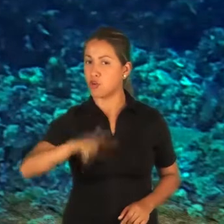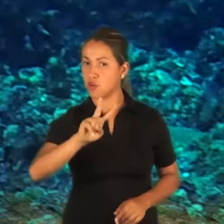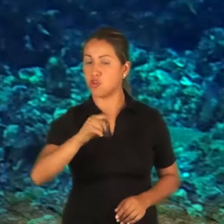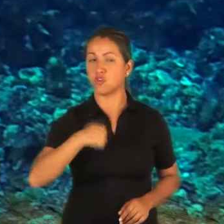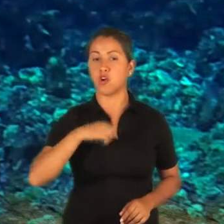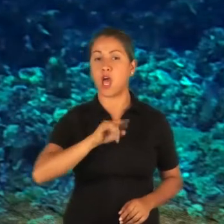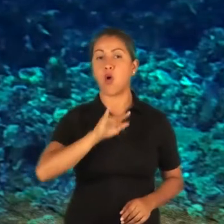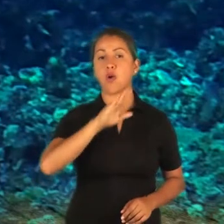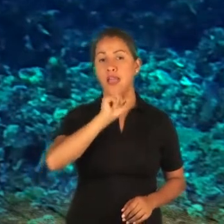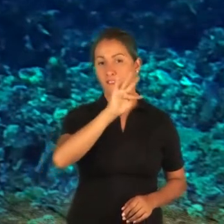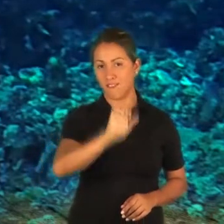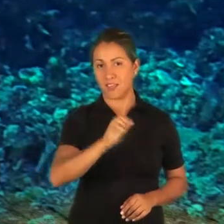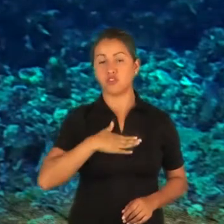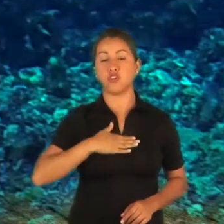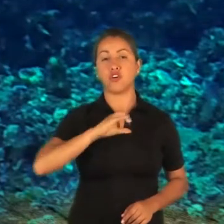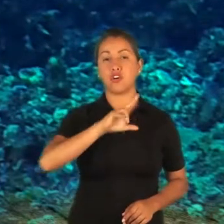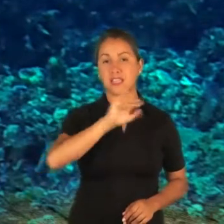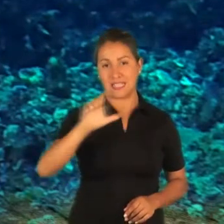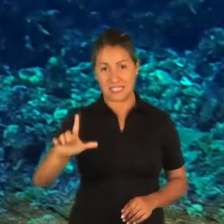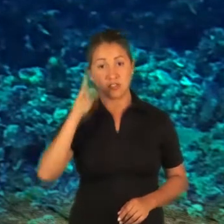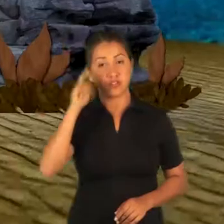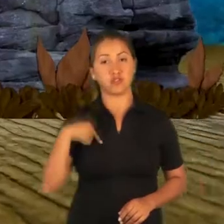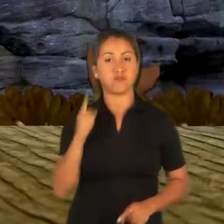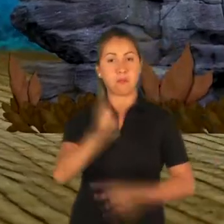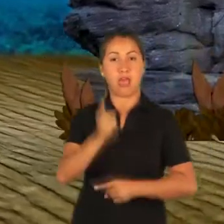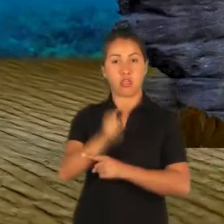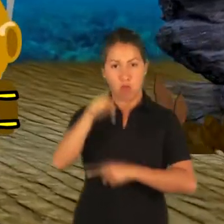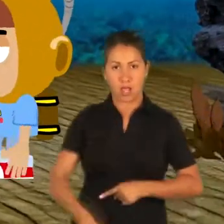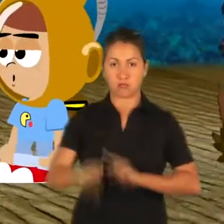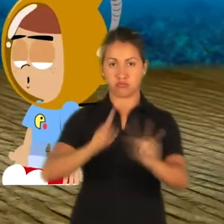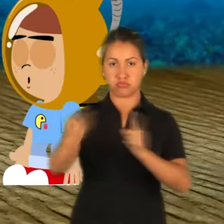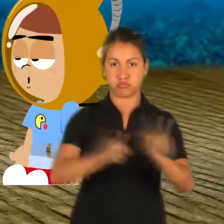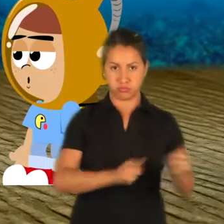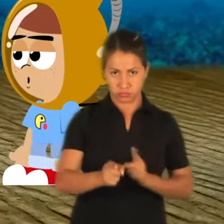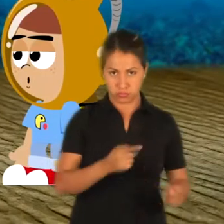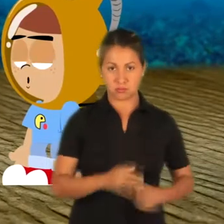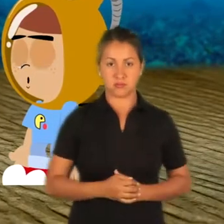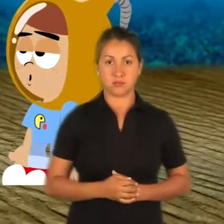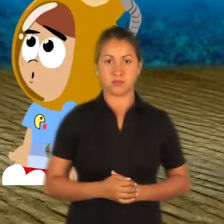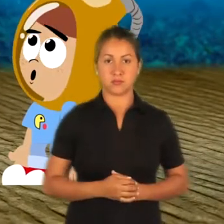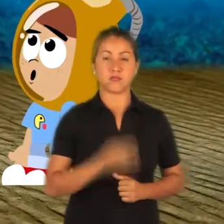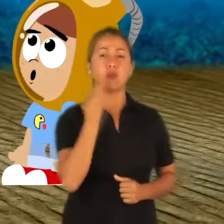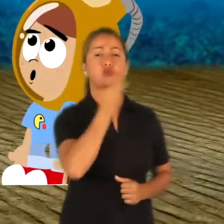Aucafe y soy un krill. Estoy al mando de esta cuadrilla. Le habla a la cuadrilla de Krillis.